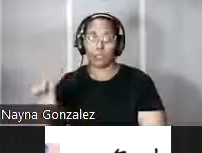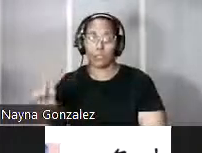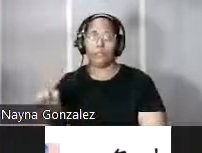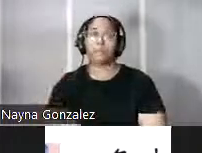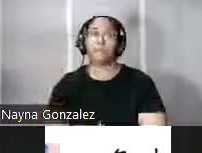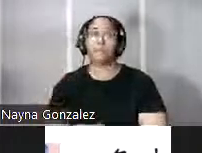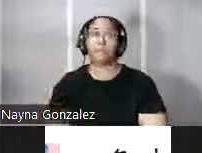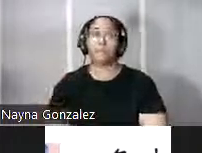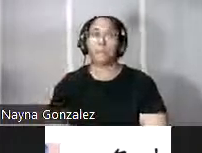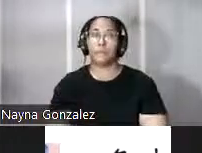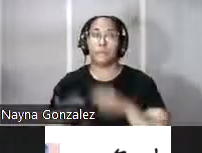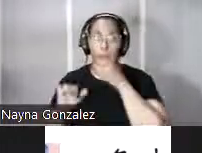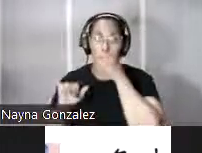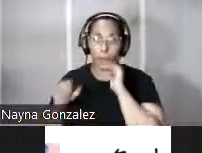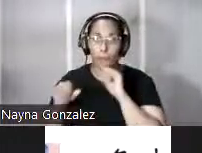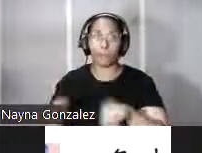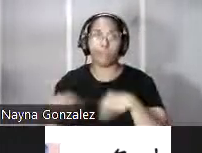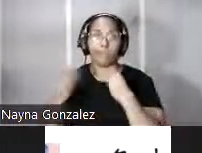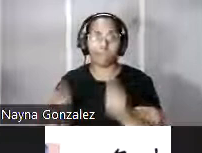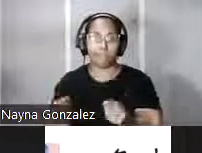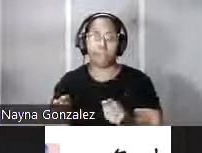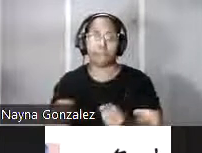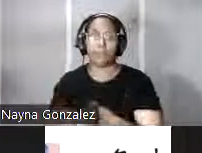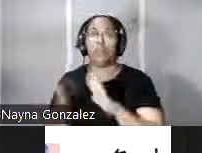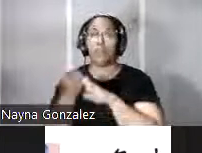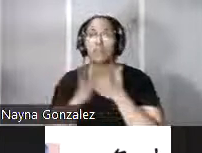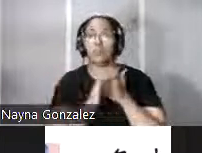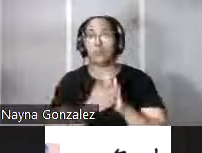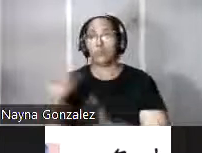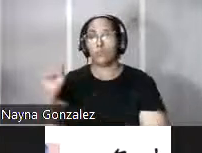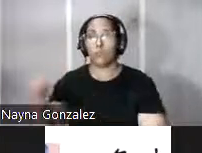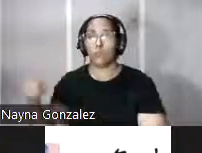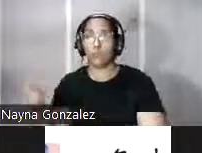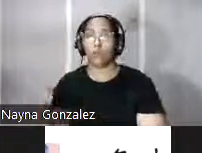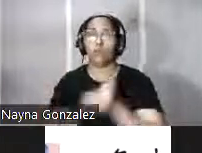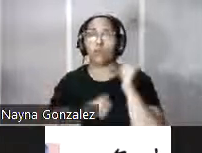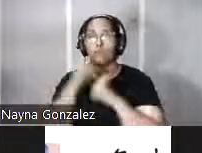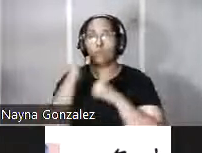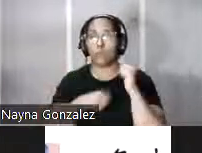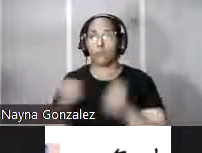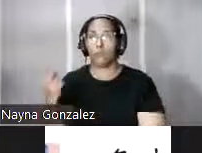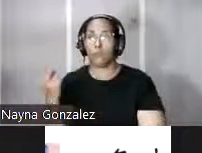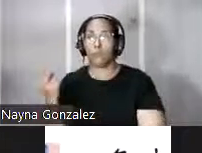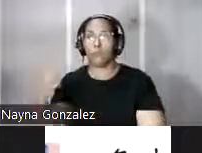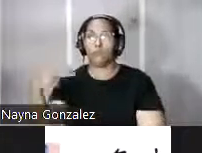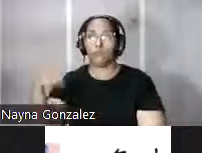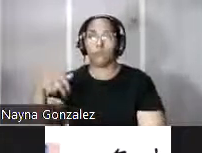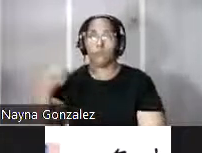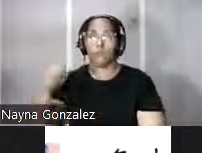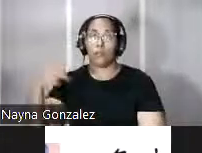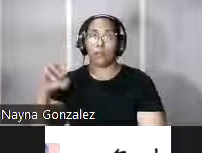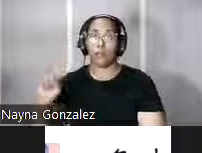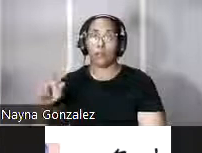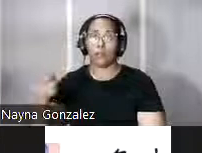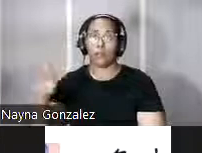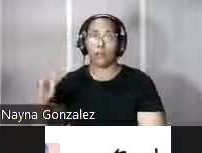Mestre hizo una aportación importante a la defensa de la ciudad de San Juan como fue la construcción de 12 apostaderos construidos entre el canal